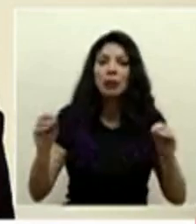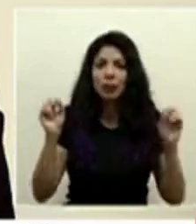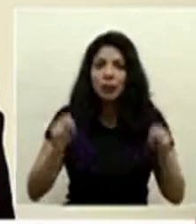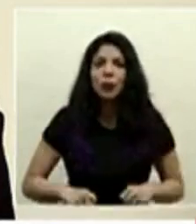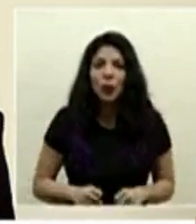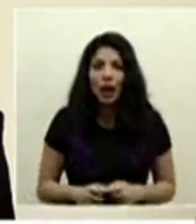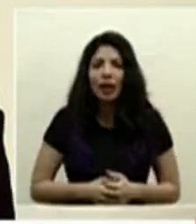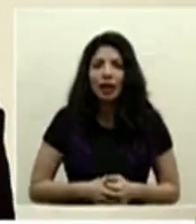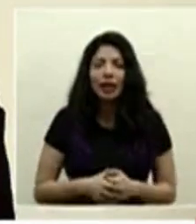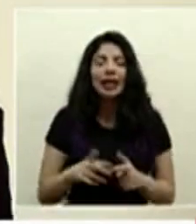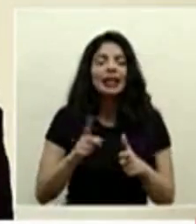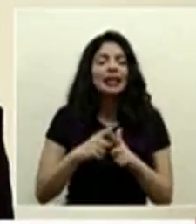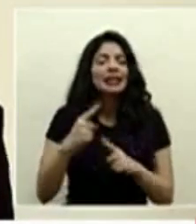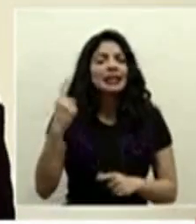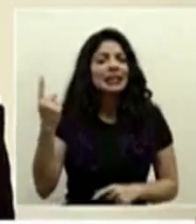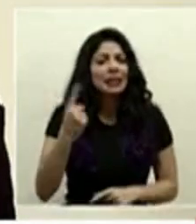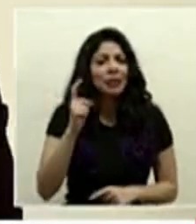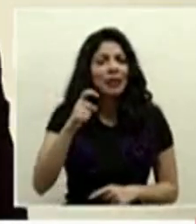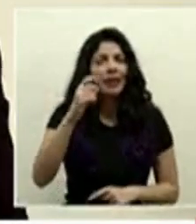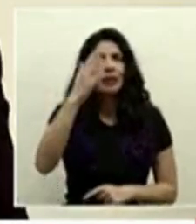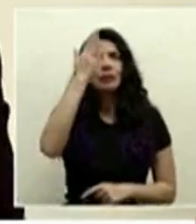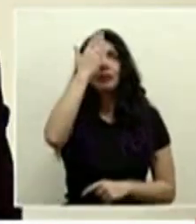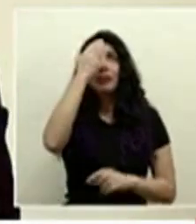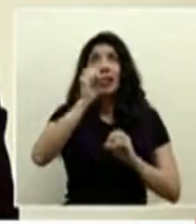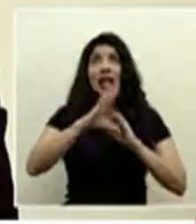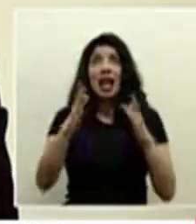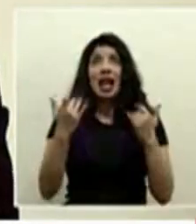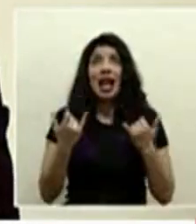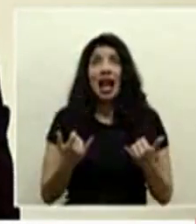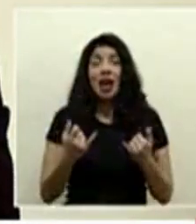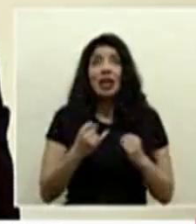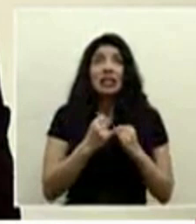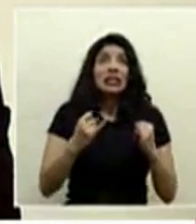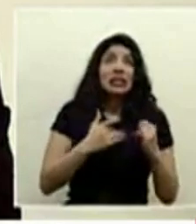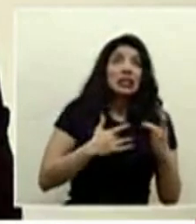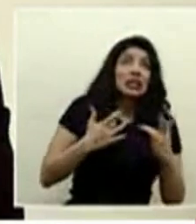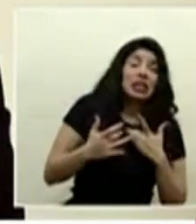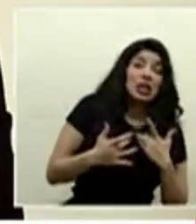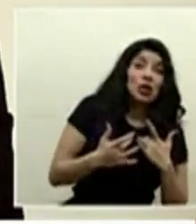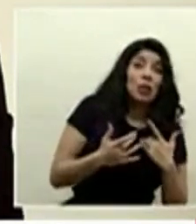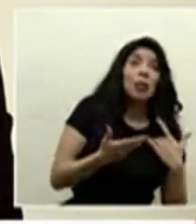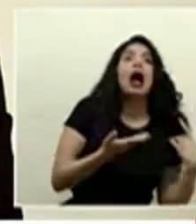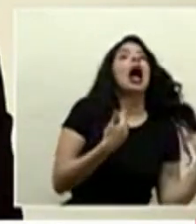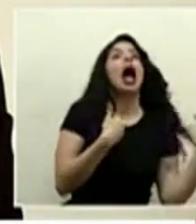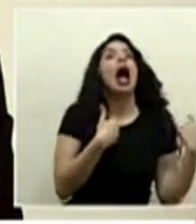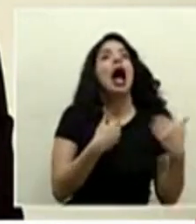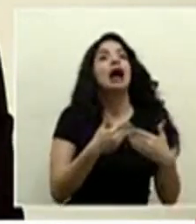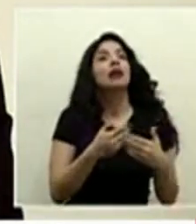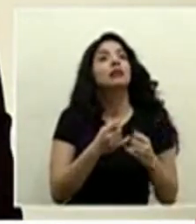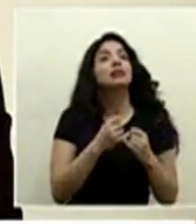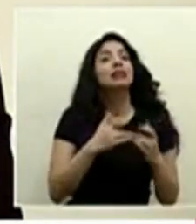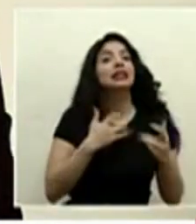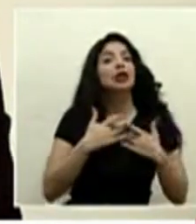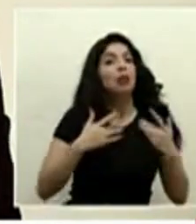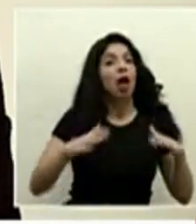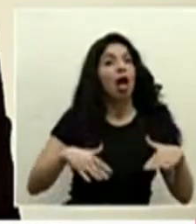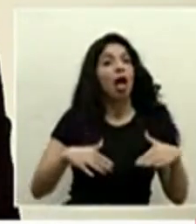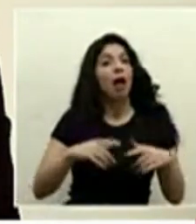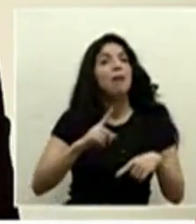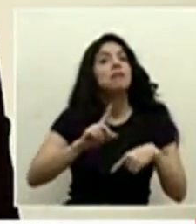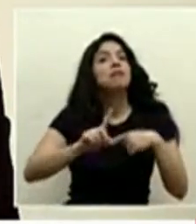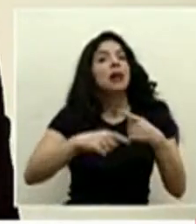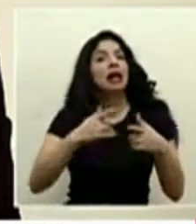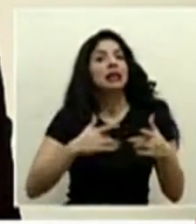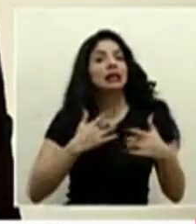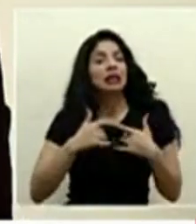pero entonces siempre hay tener esa claridad de que aquí en medio de los asintomáticos están los presintomáticos que van a desarrollar síntomas y que son